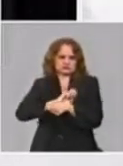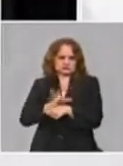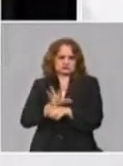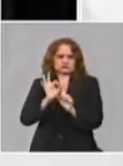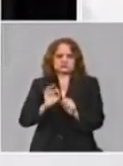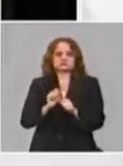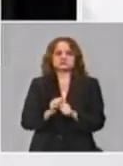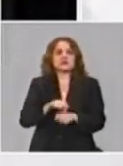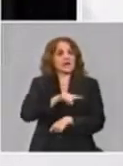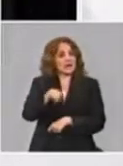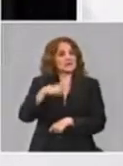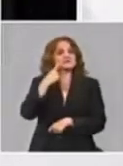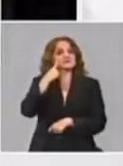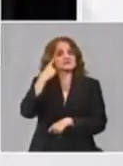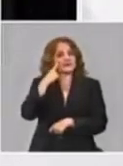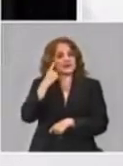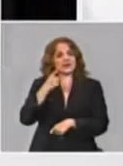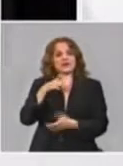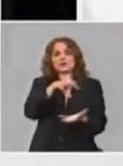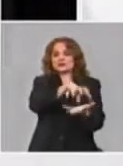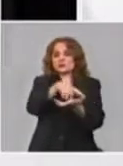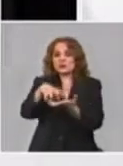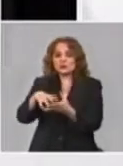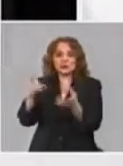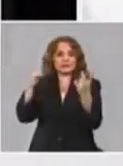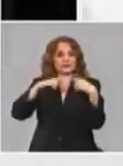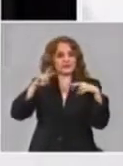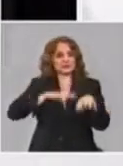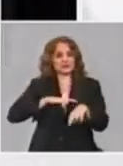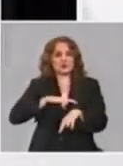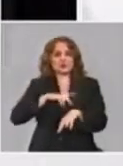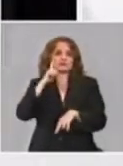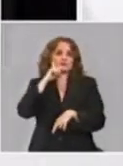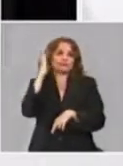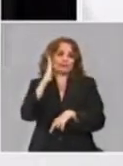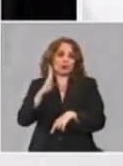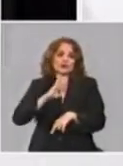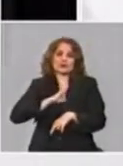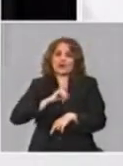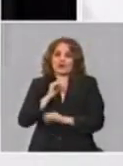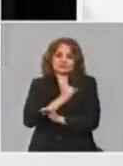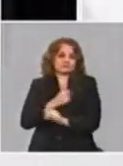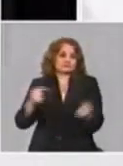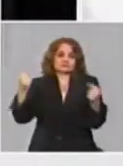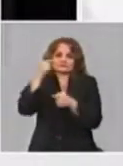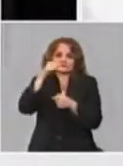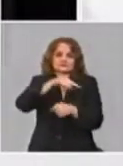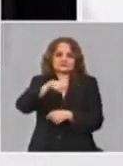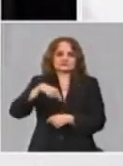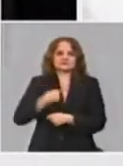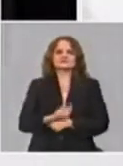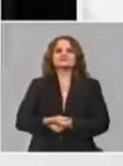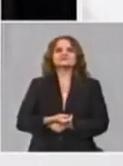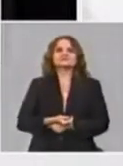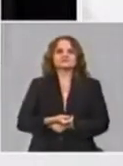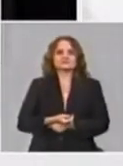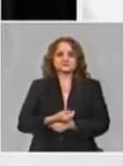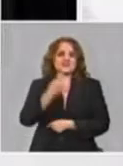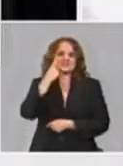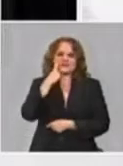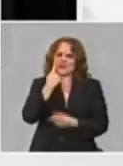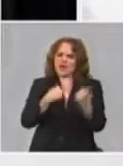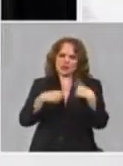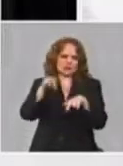muy destacada, 6GV, por ejemplo, ahí están algunos ensayos clínicos muy básicos. 6GV 210, 300.